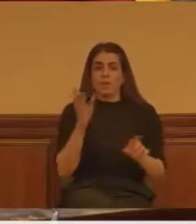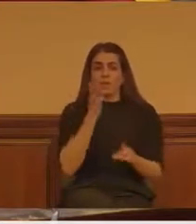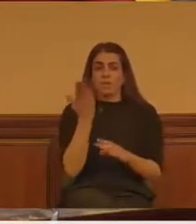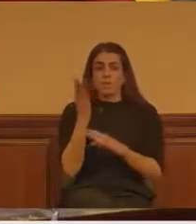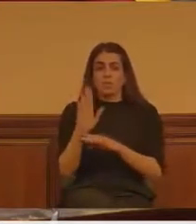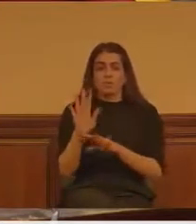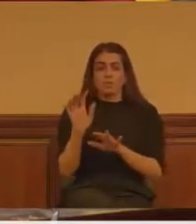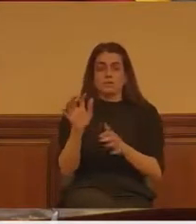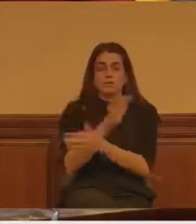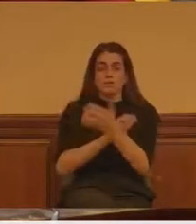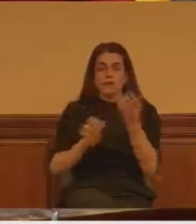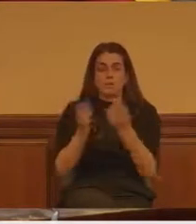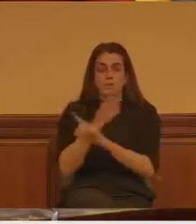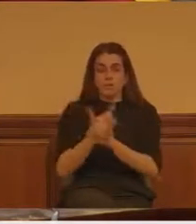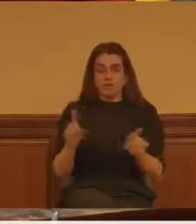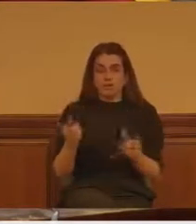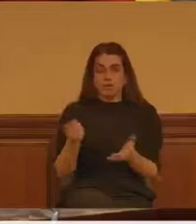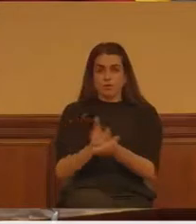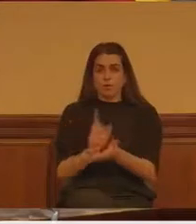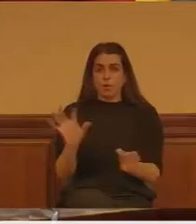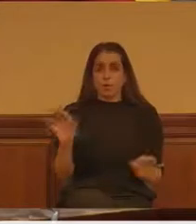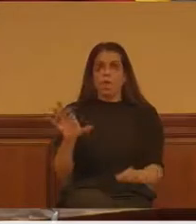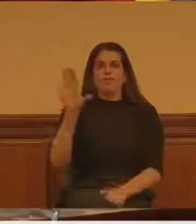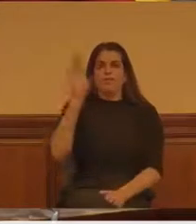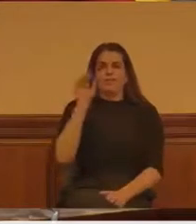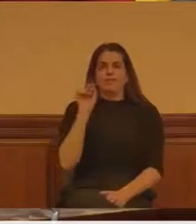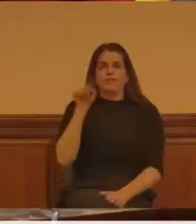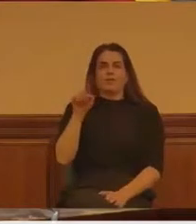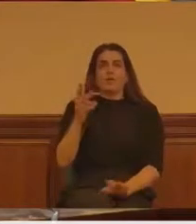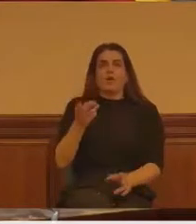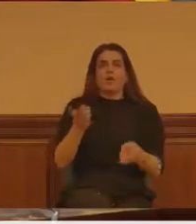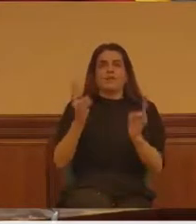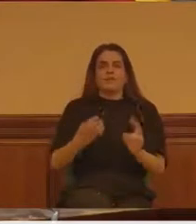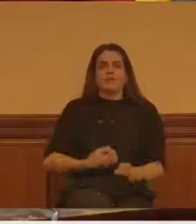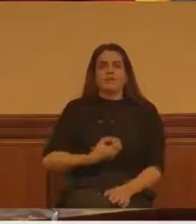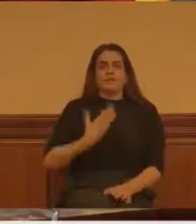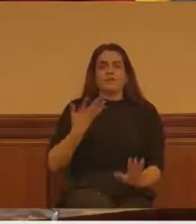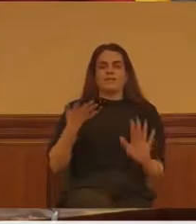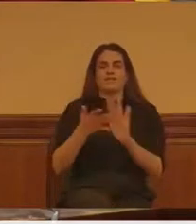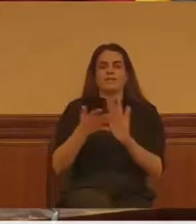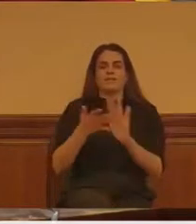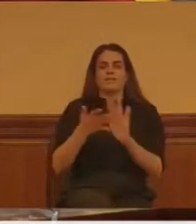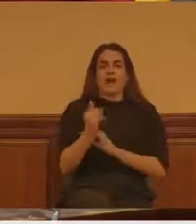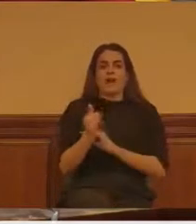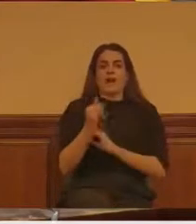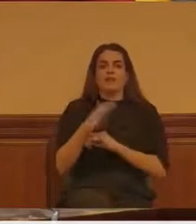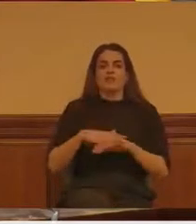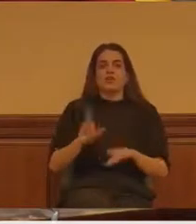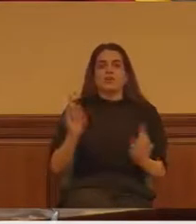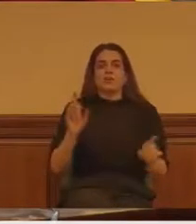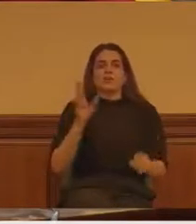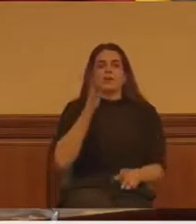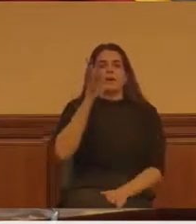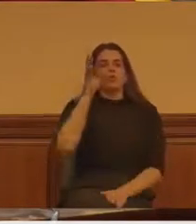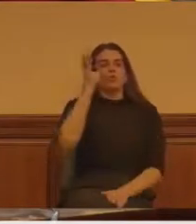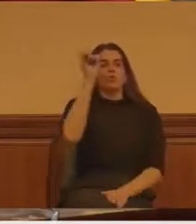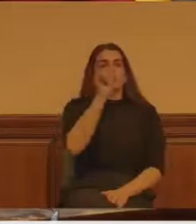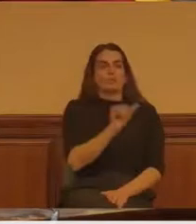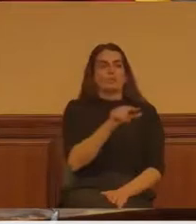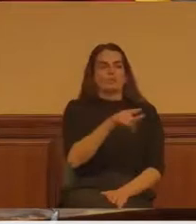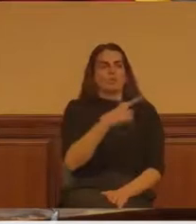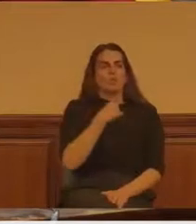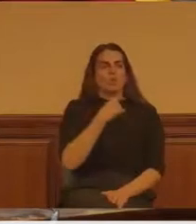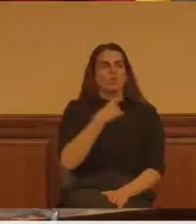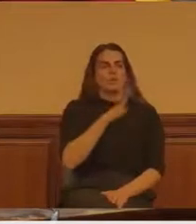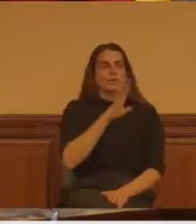¿O sencillamente comprendemos que la libertad de expresión existe no para escuchar aquello que nos gusta, sino para